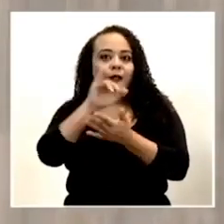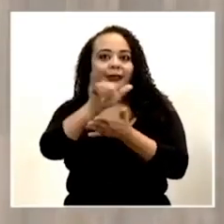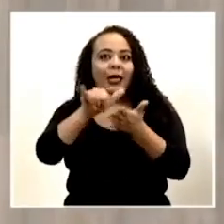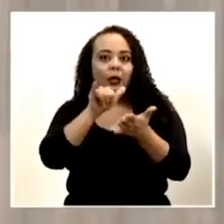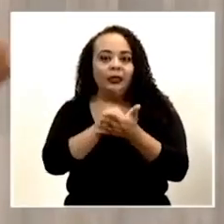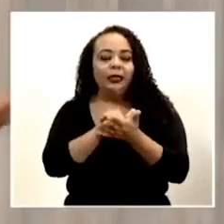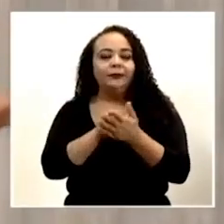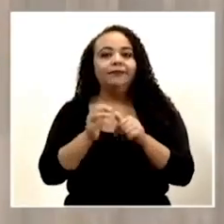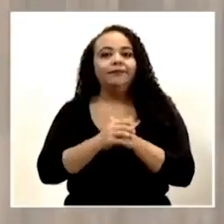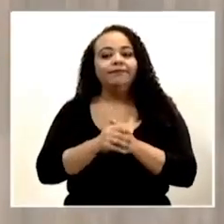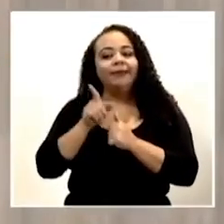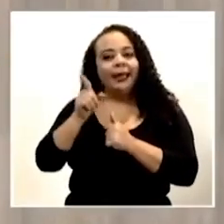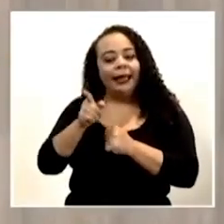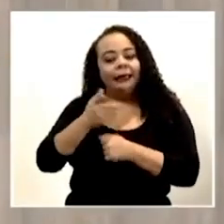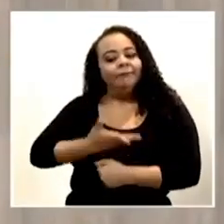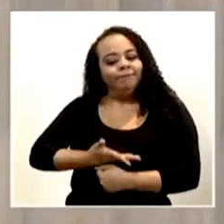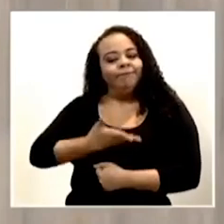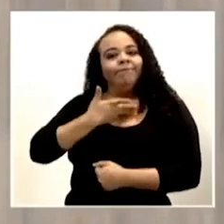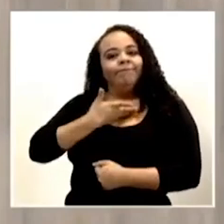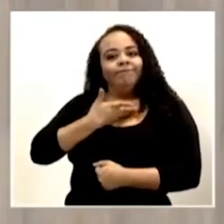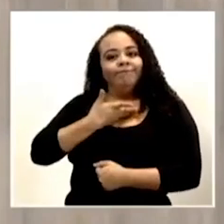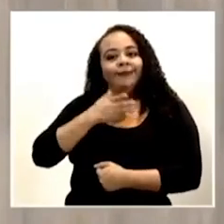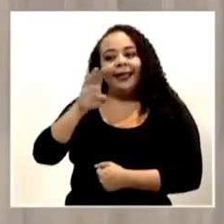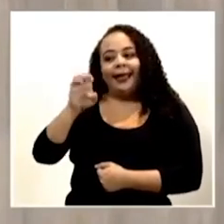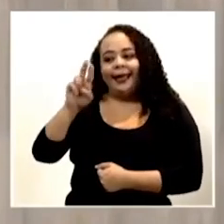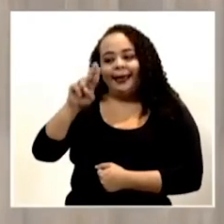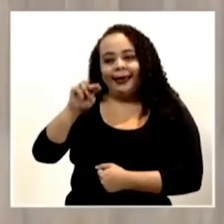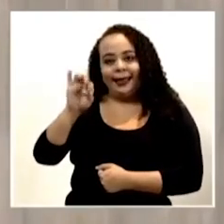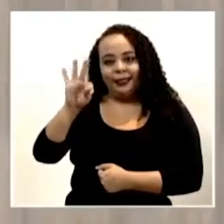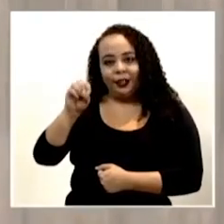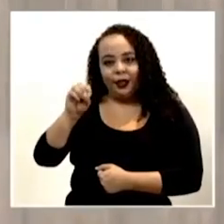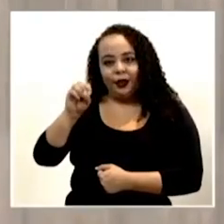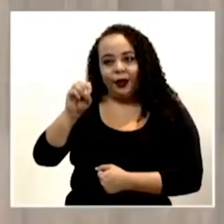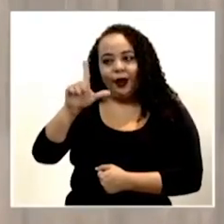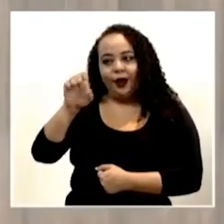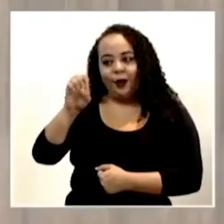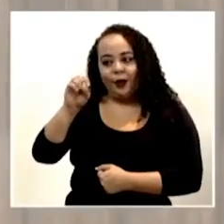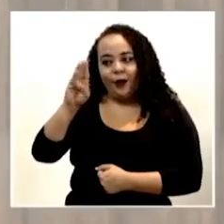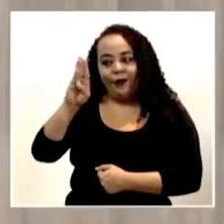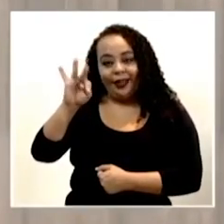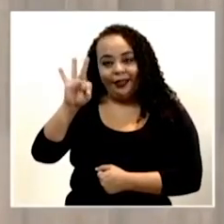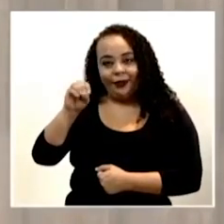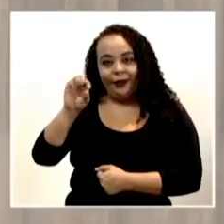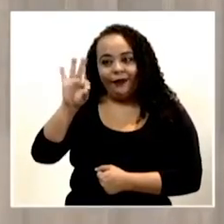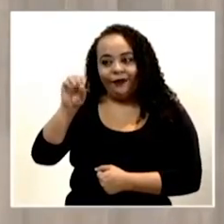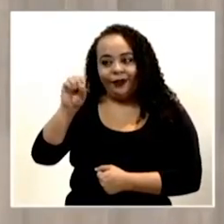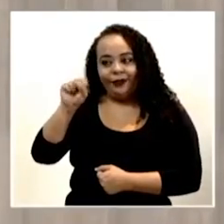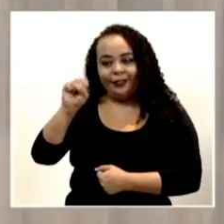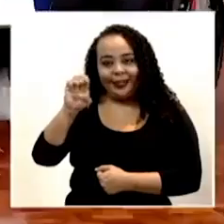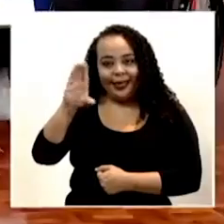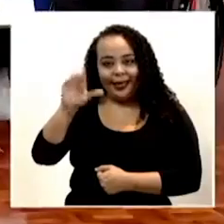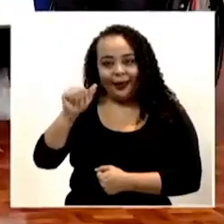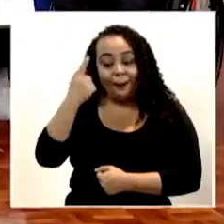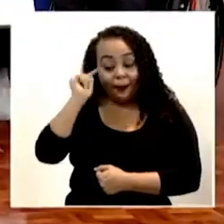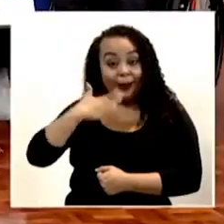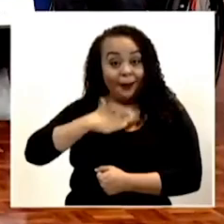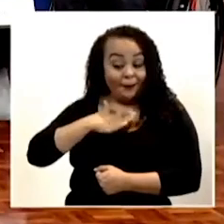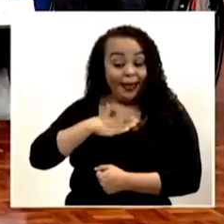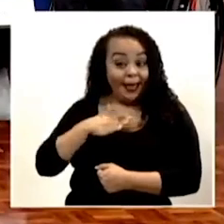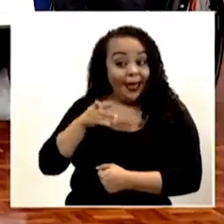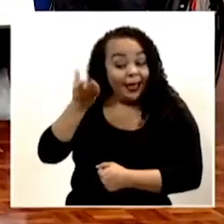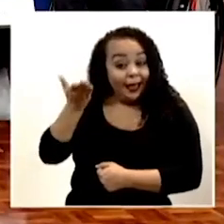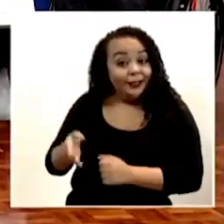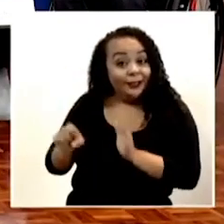con el que nos honra. Eh, Ernesto Lobito Fonseca, imagínate que para mí es, eh, fue un símbolo tan